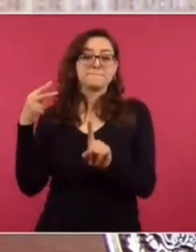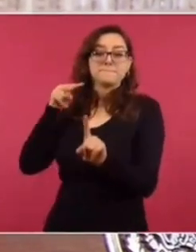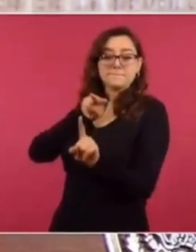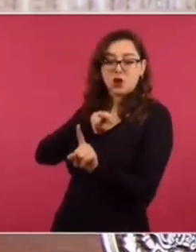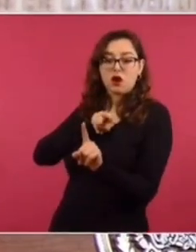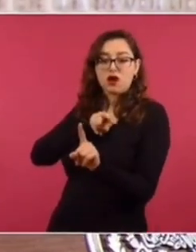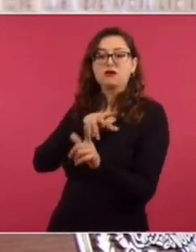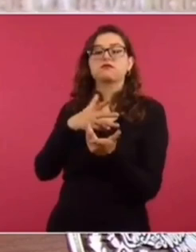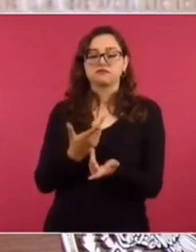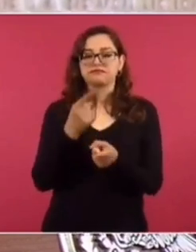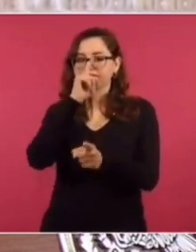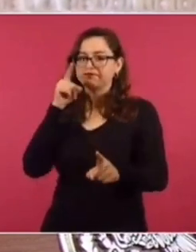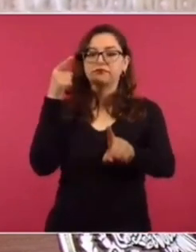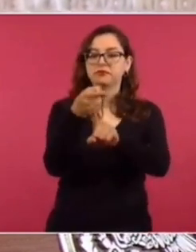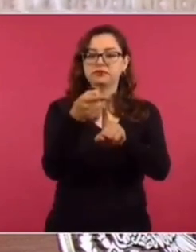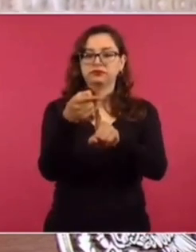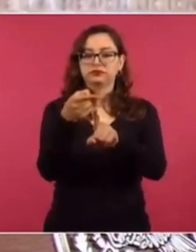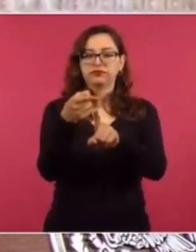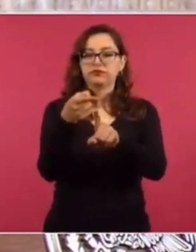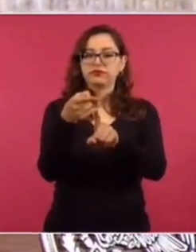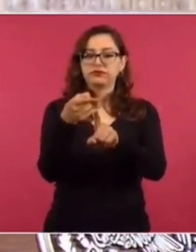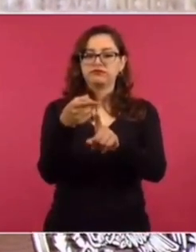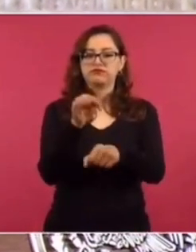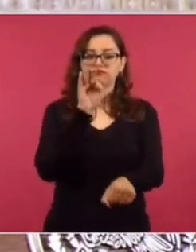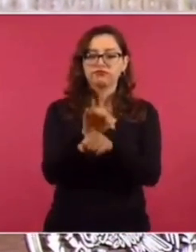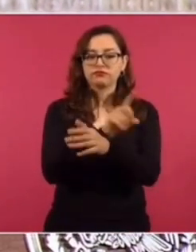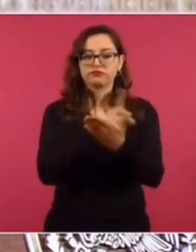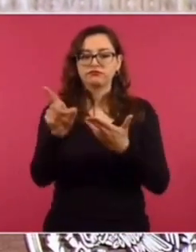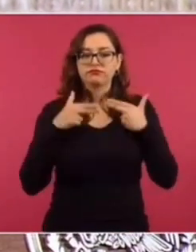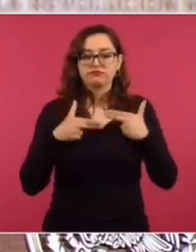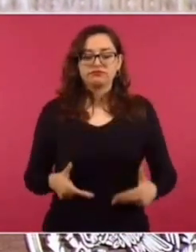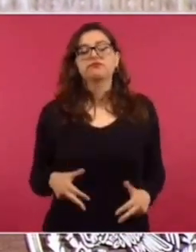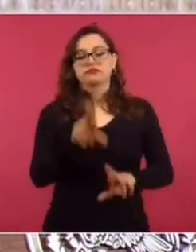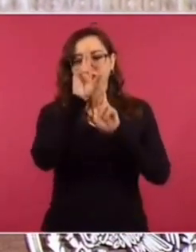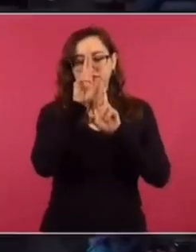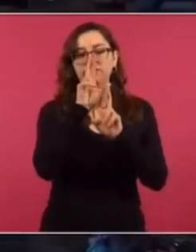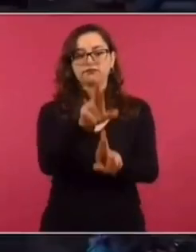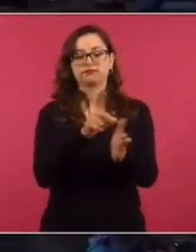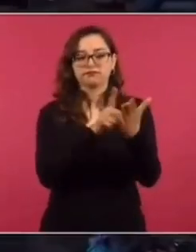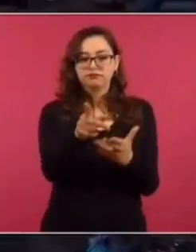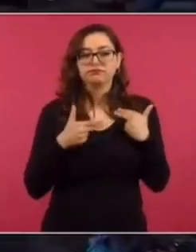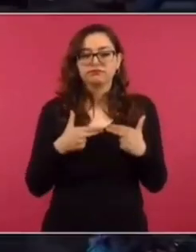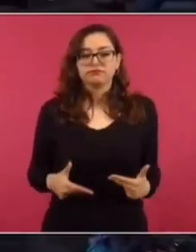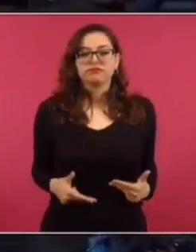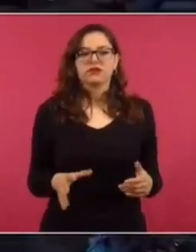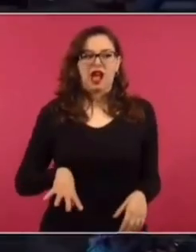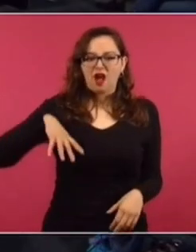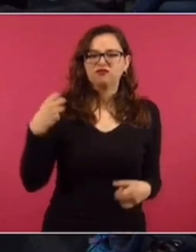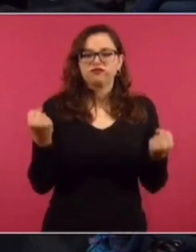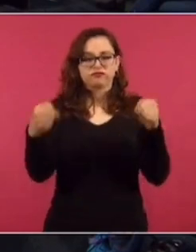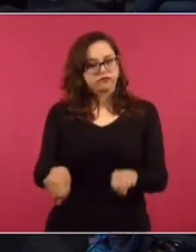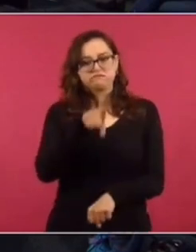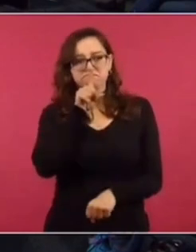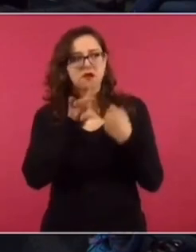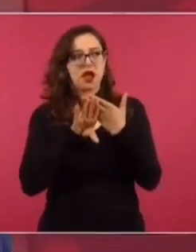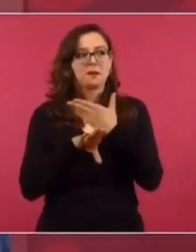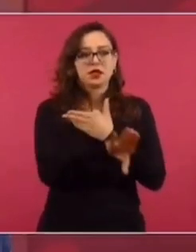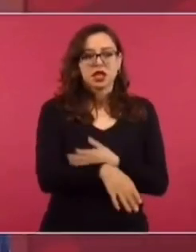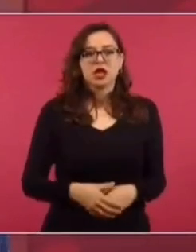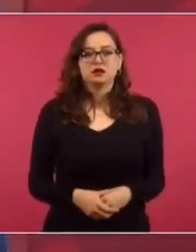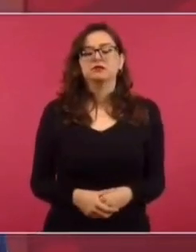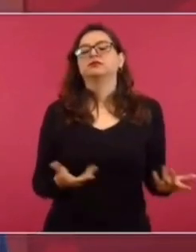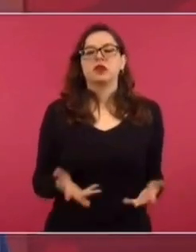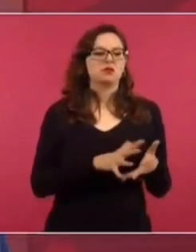se le está dando de protección a derechos humanos, del uso adecuado de la fuerza, de no responder